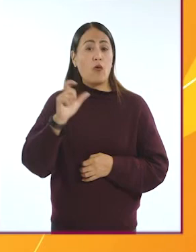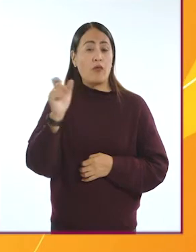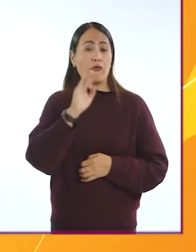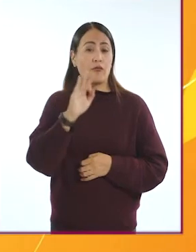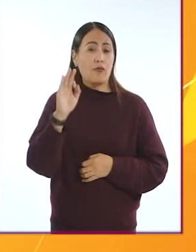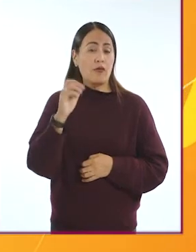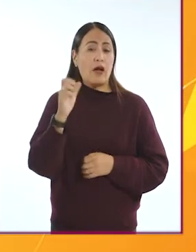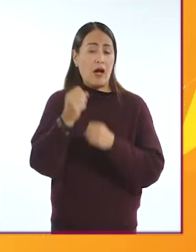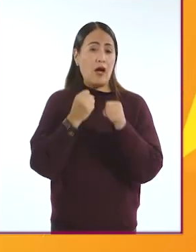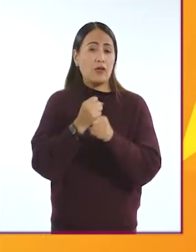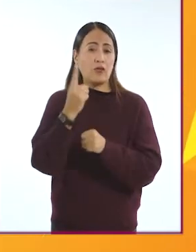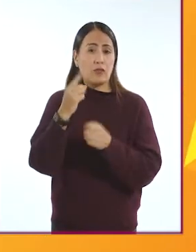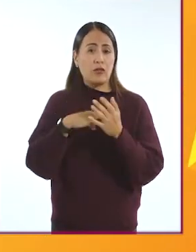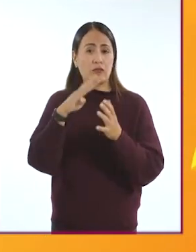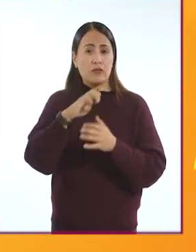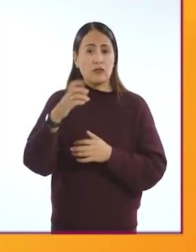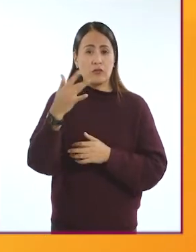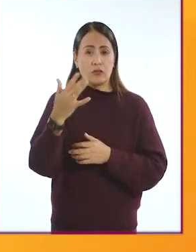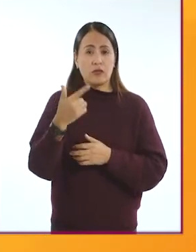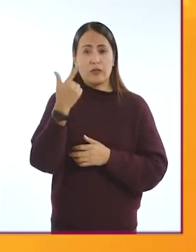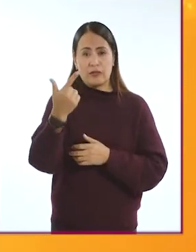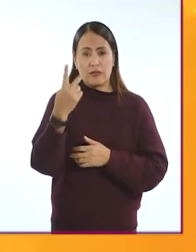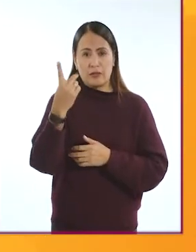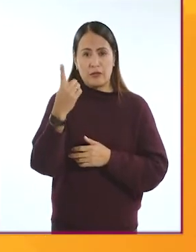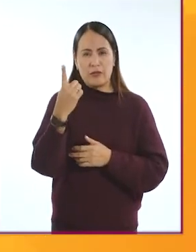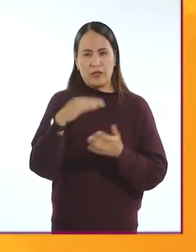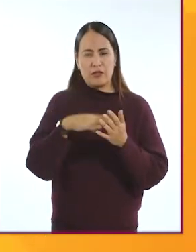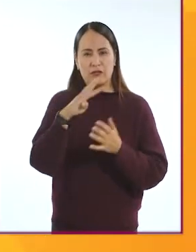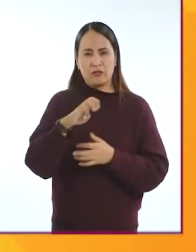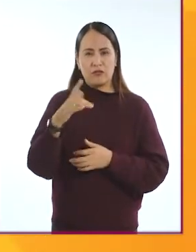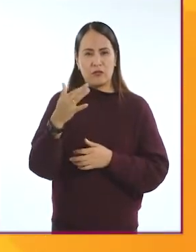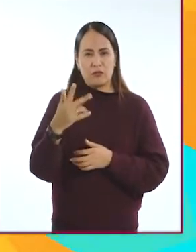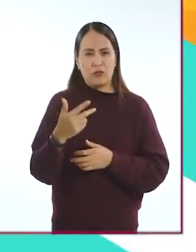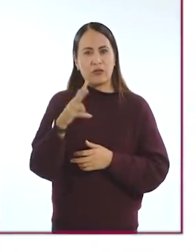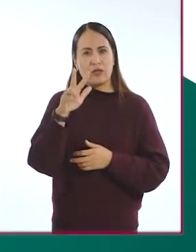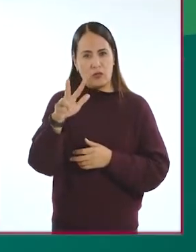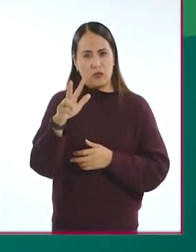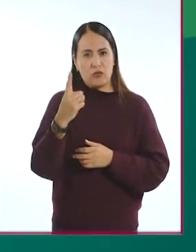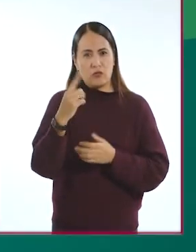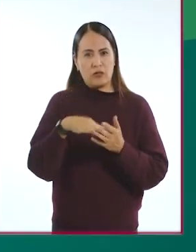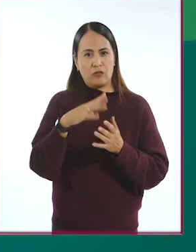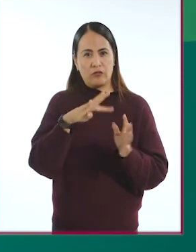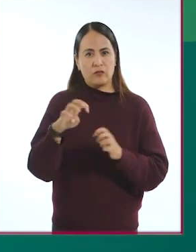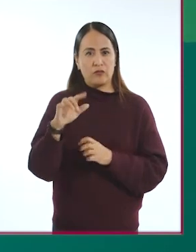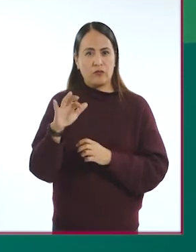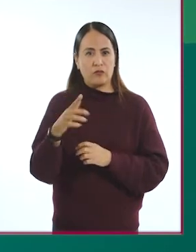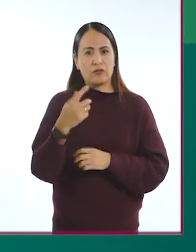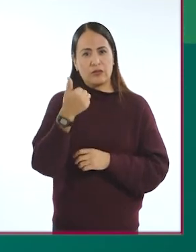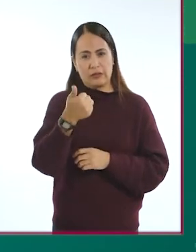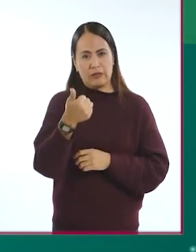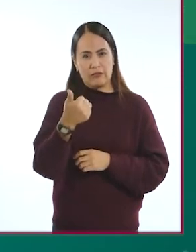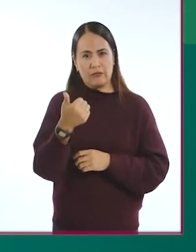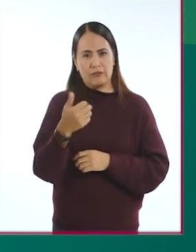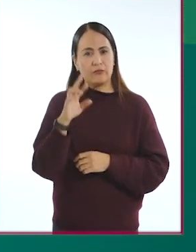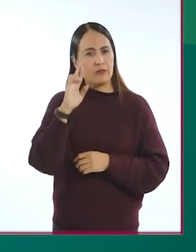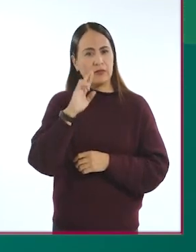¿En 1957, en 1958 o en 1956? ¡Corre tiempo!